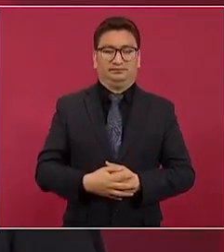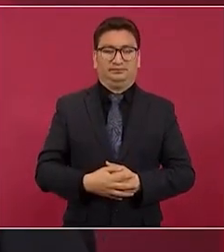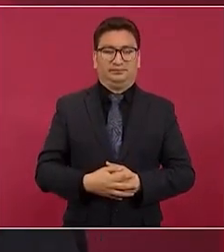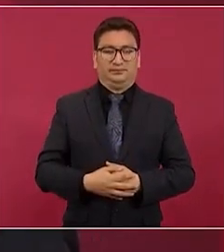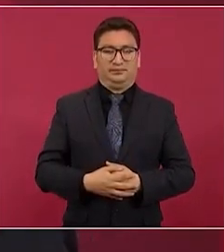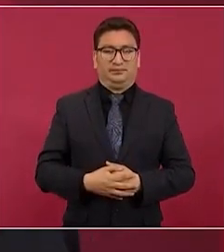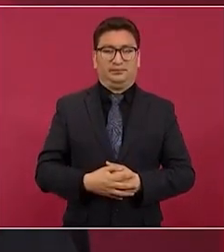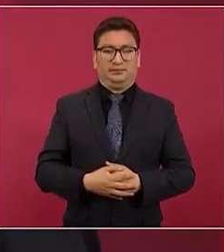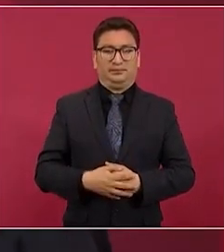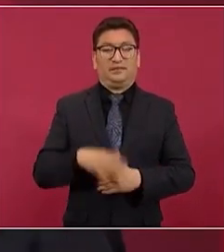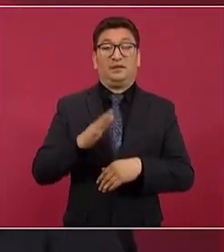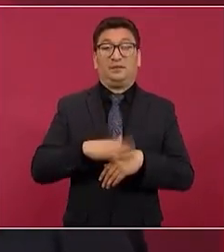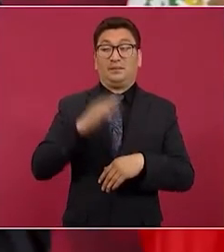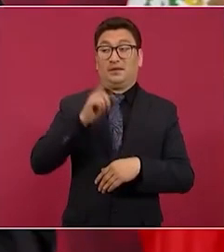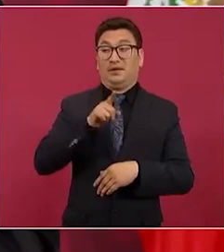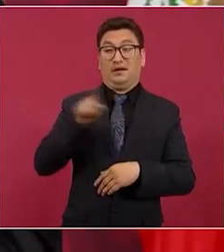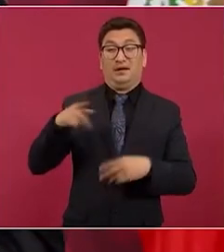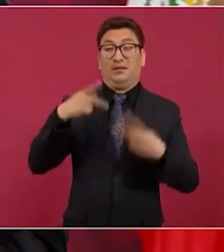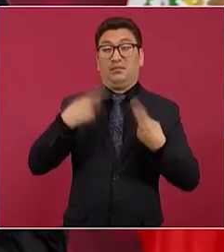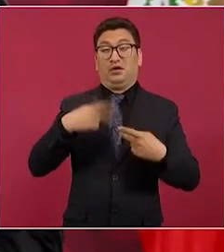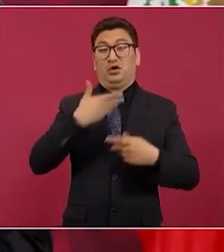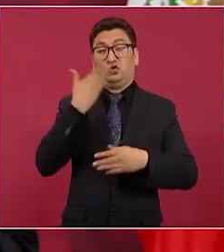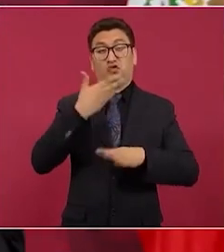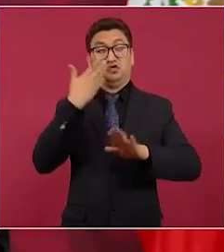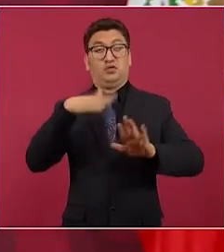sobre todo a los que tiran la piedra y esconden la mano.